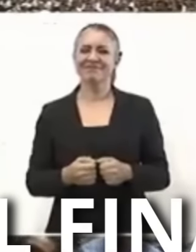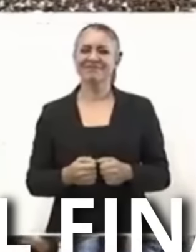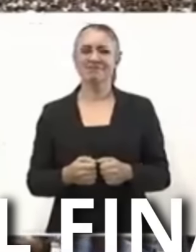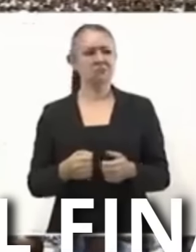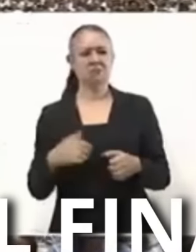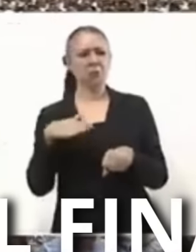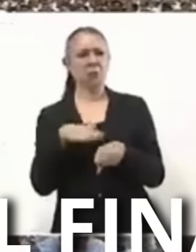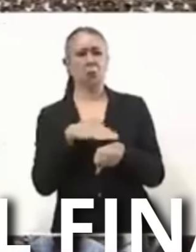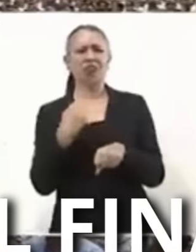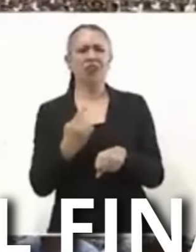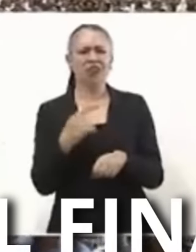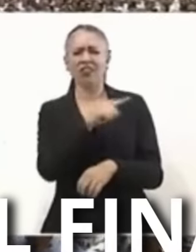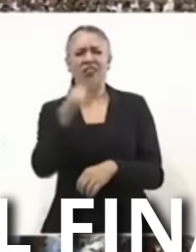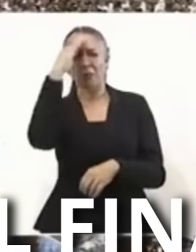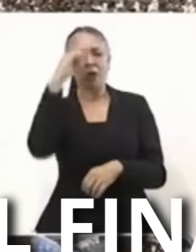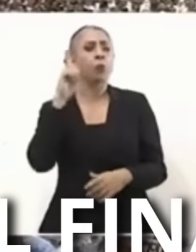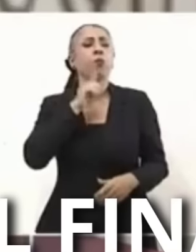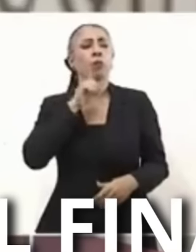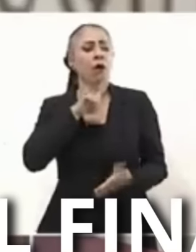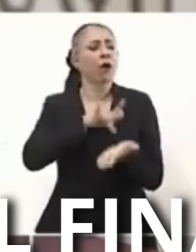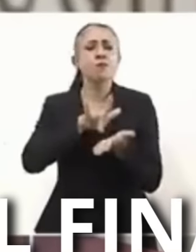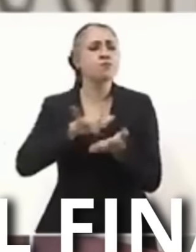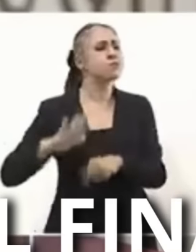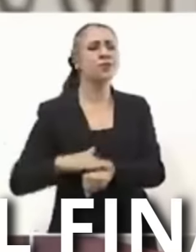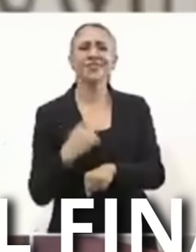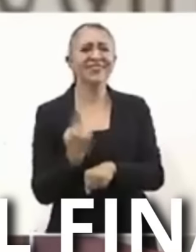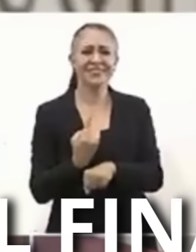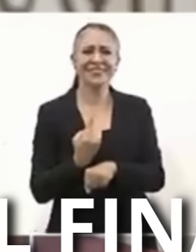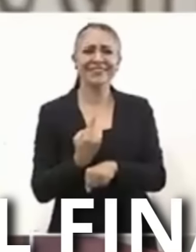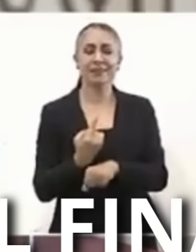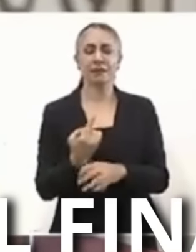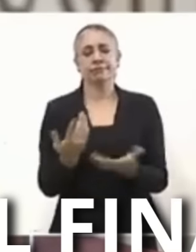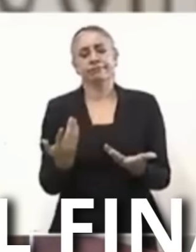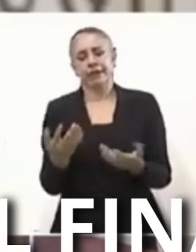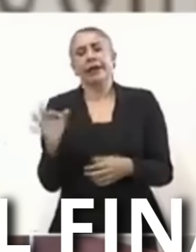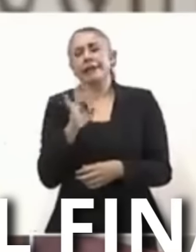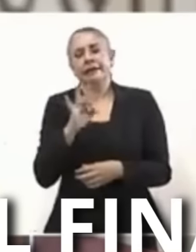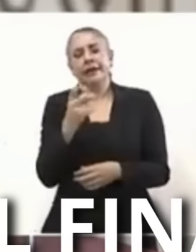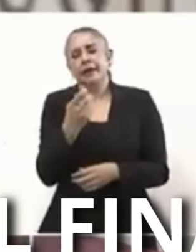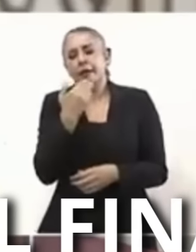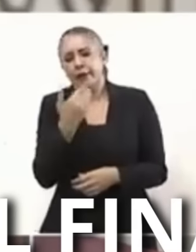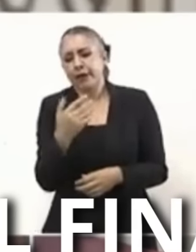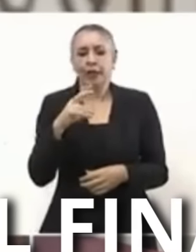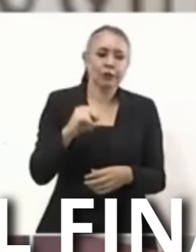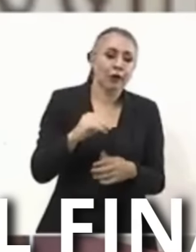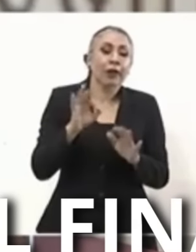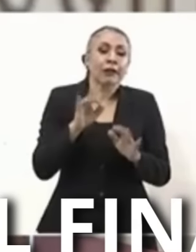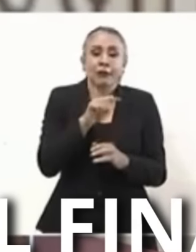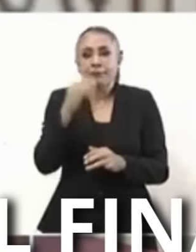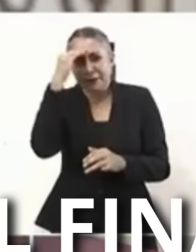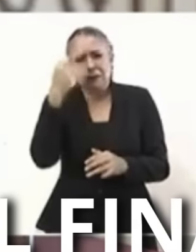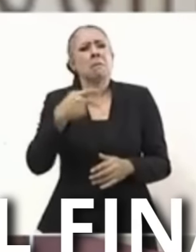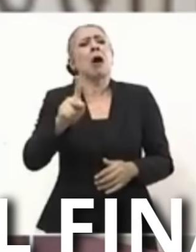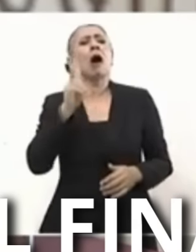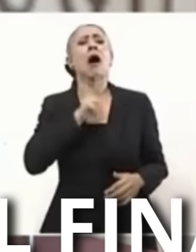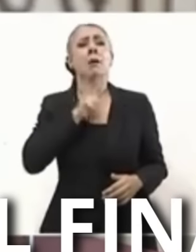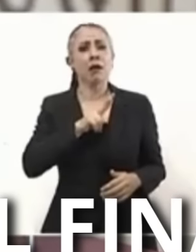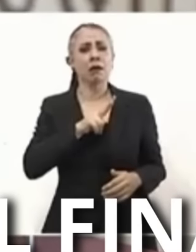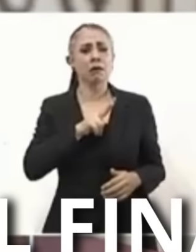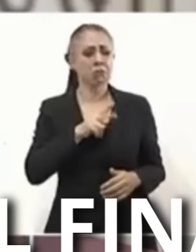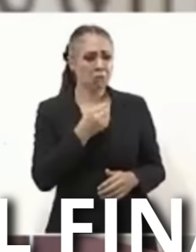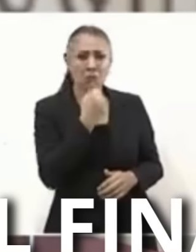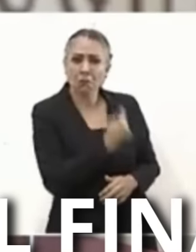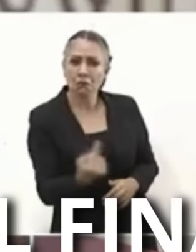Porque a las mujeres No debería ser así Pero ¿Quiénes somos Las que Cuidamos a los hijos